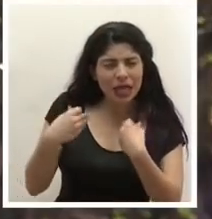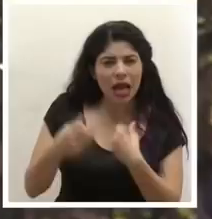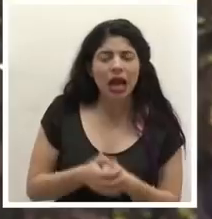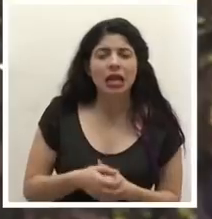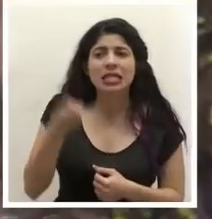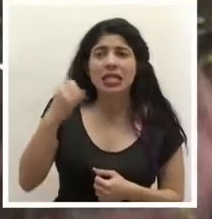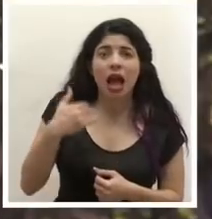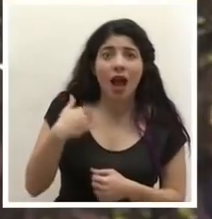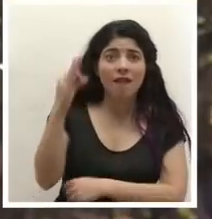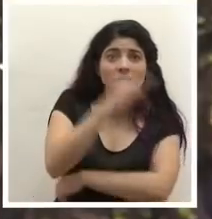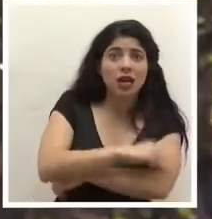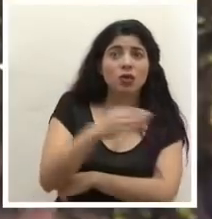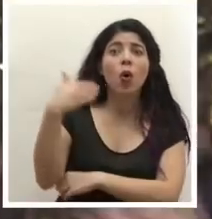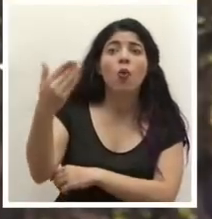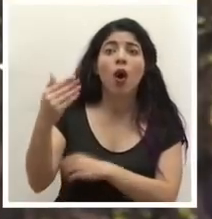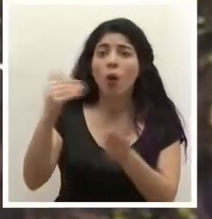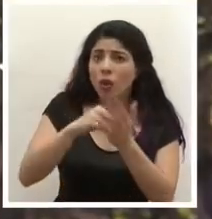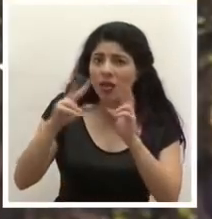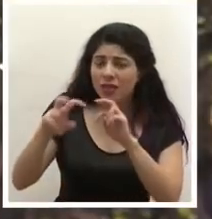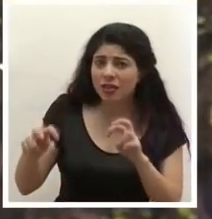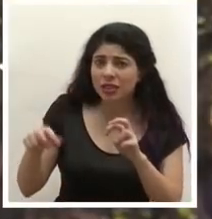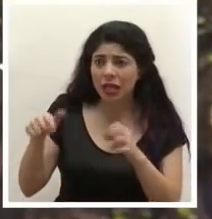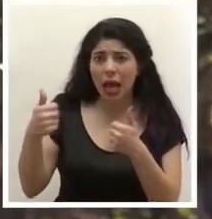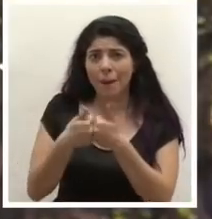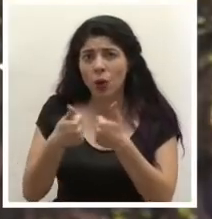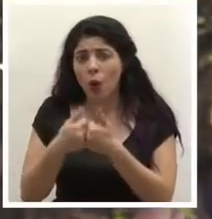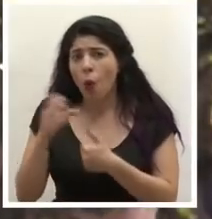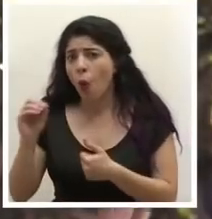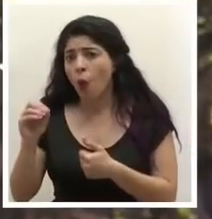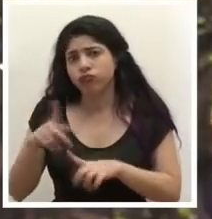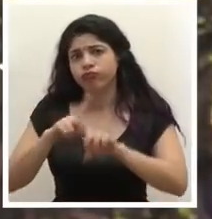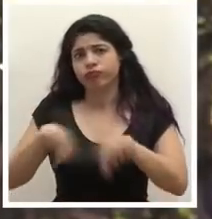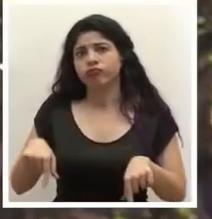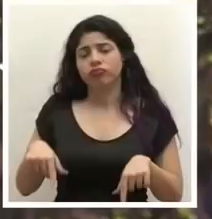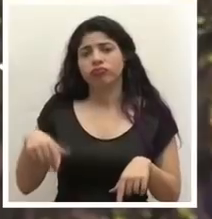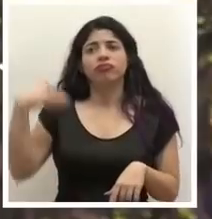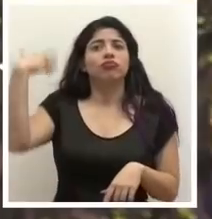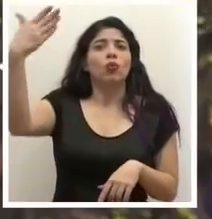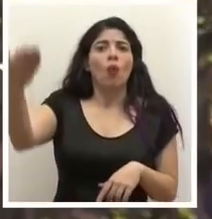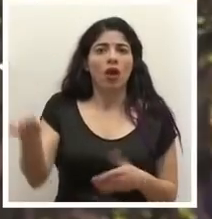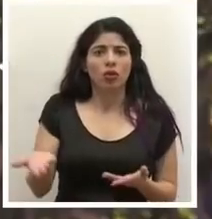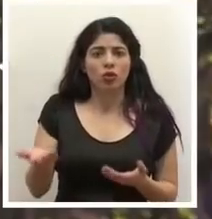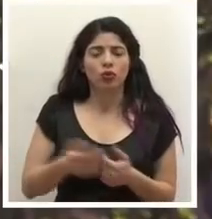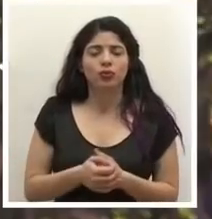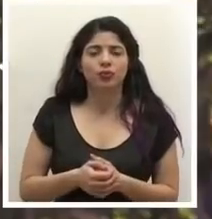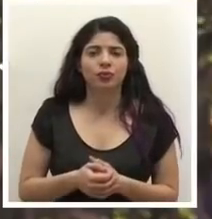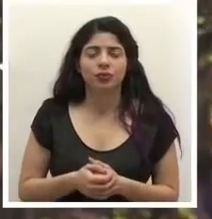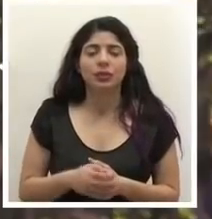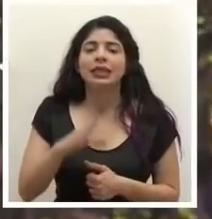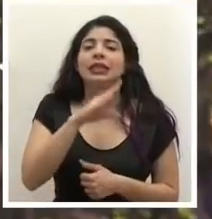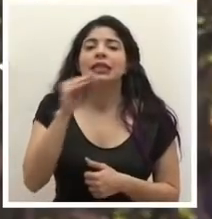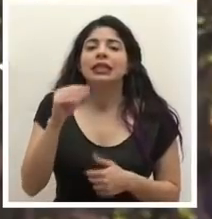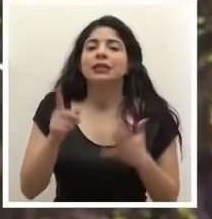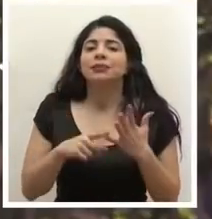si hay una fecha en la que esto se volvería a revisar el campeonato o si queda suspendido hasta cuándo. Y